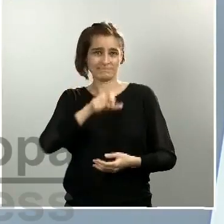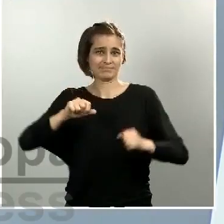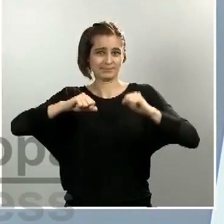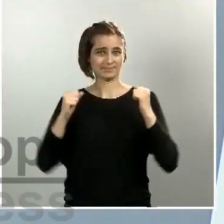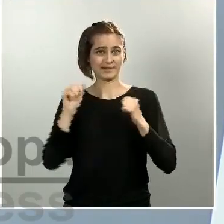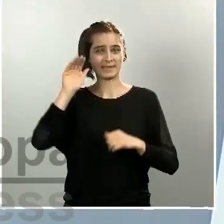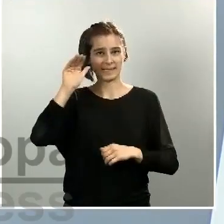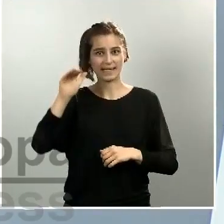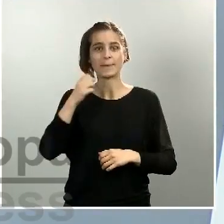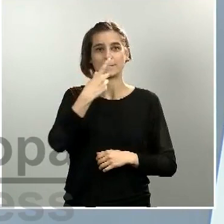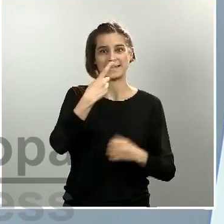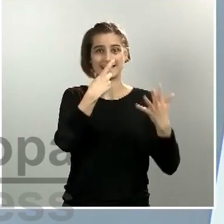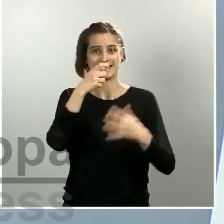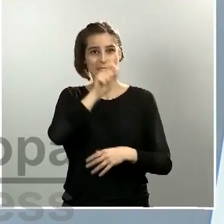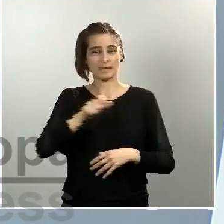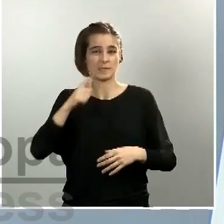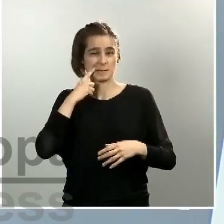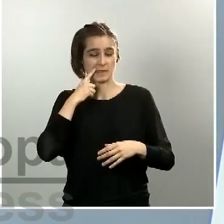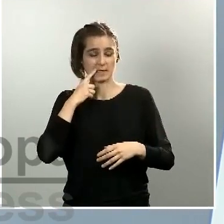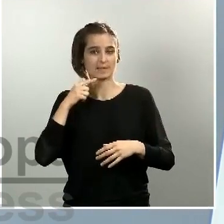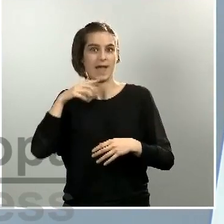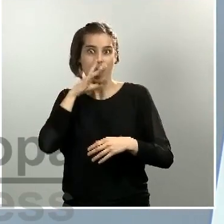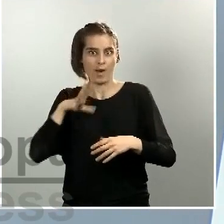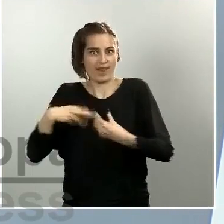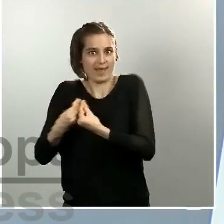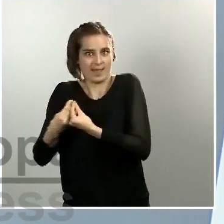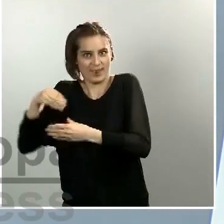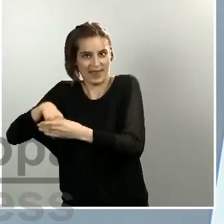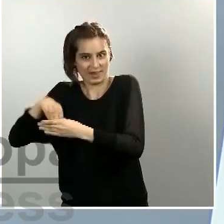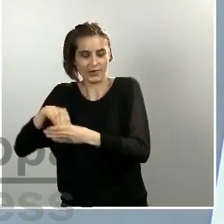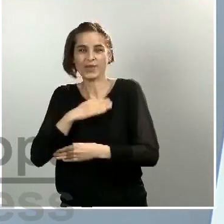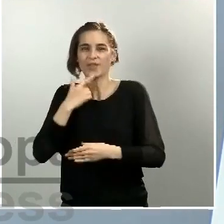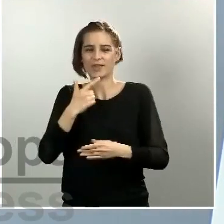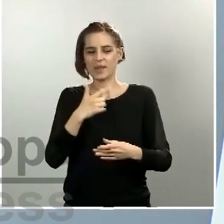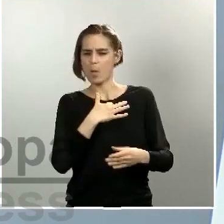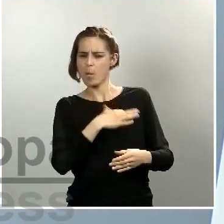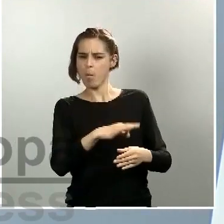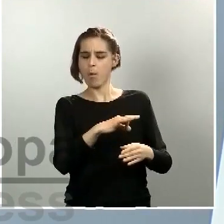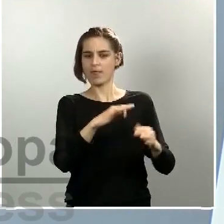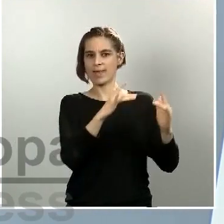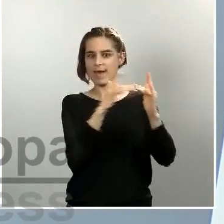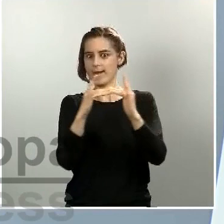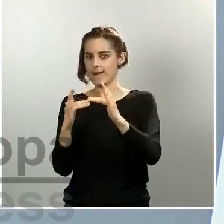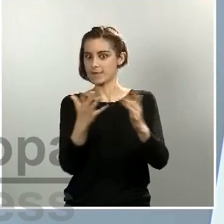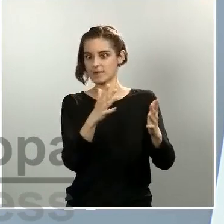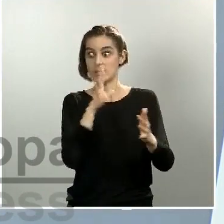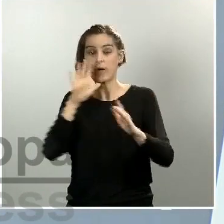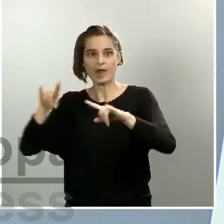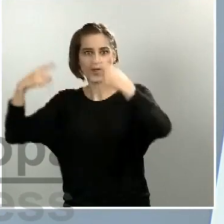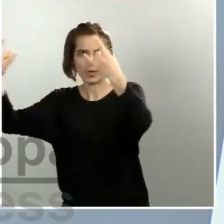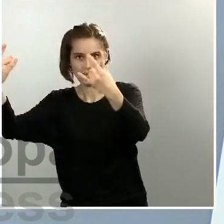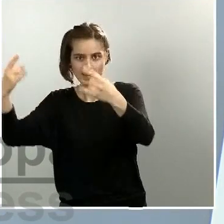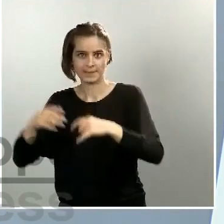Es el doble de su capacidad. Estamos intentando, como bien ha dicho, hoy sacamos un primer viaje de 51 que